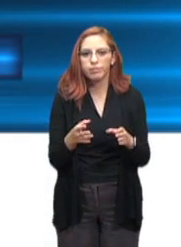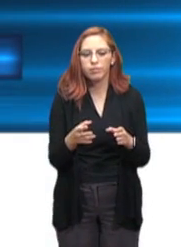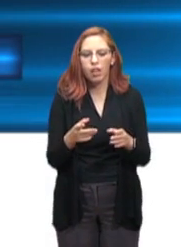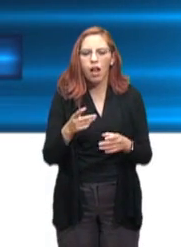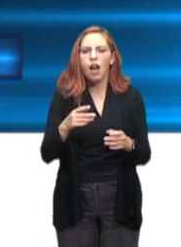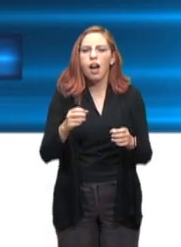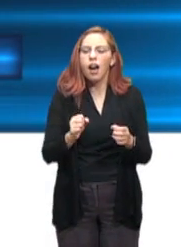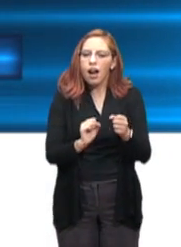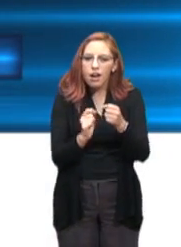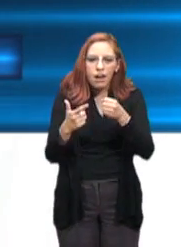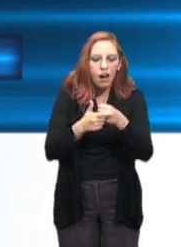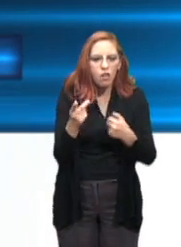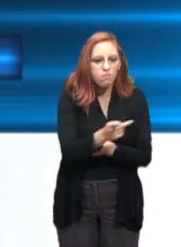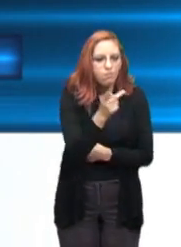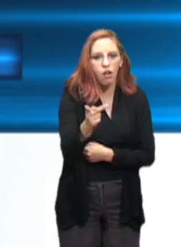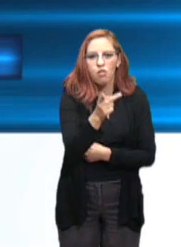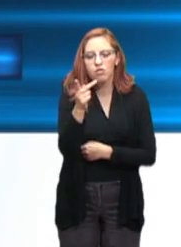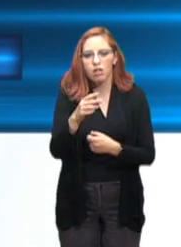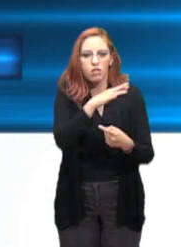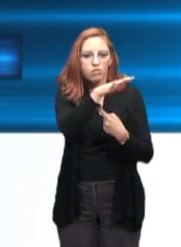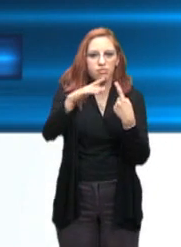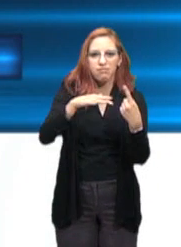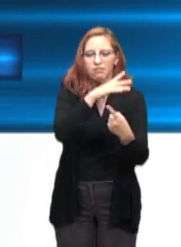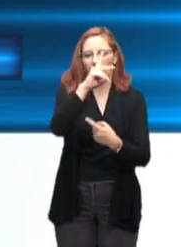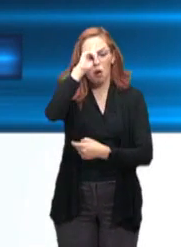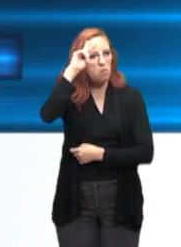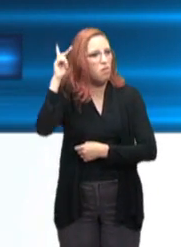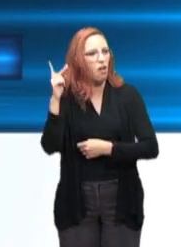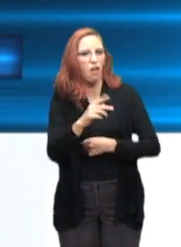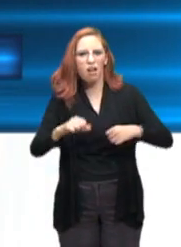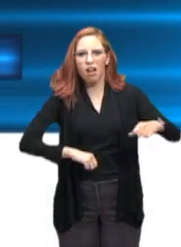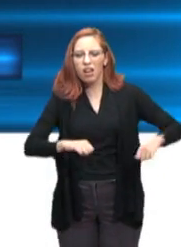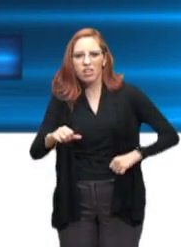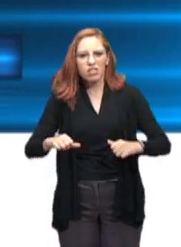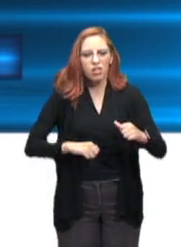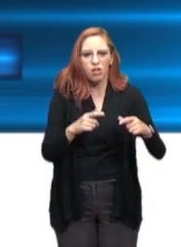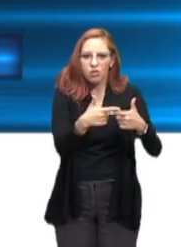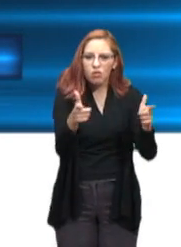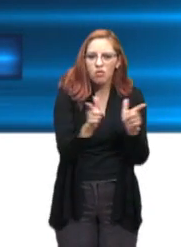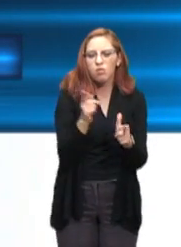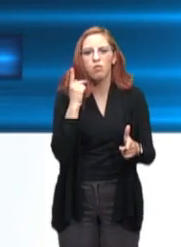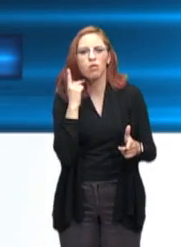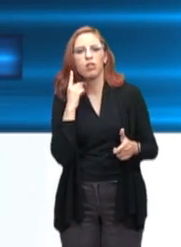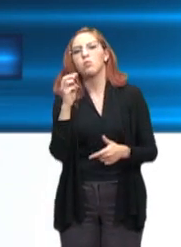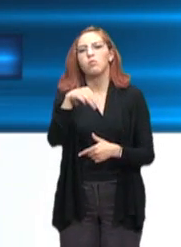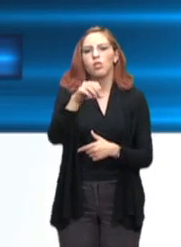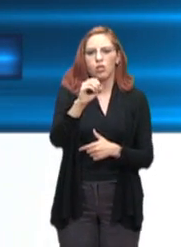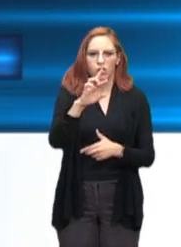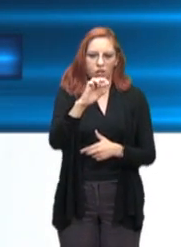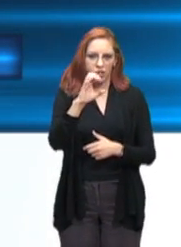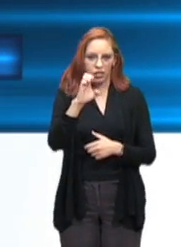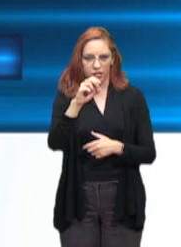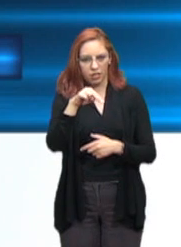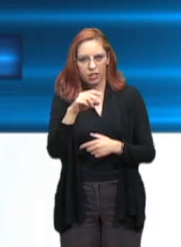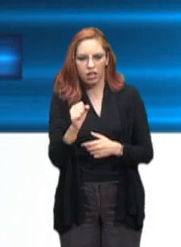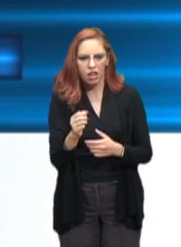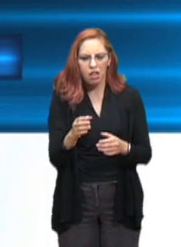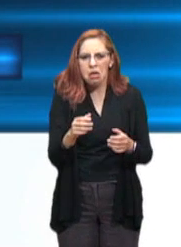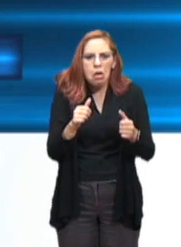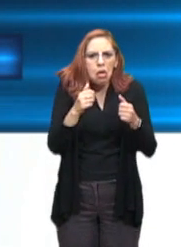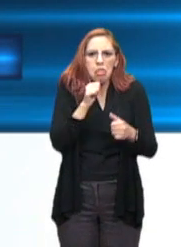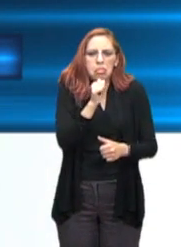la ciudadanía, es el pésimo actuar de los legisladores de Morena. Que no han volteado a ver a su Estado para tomar